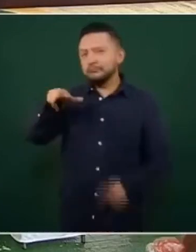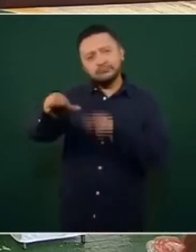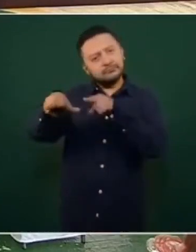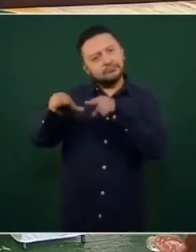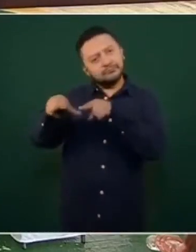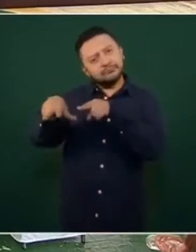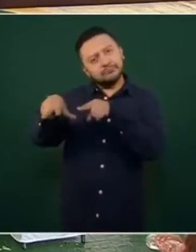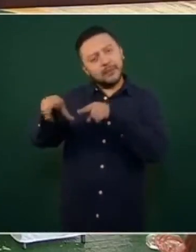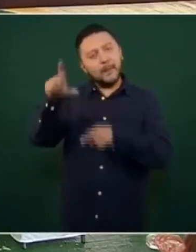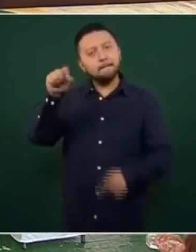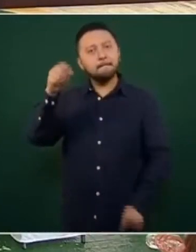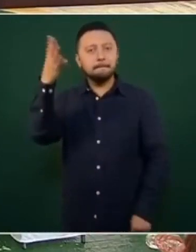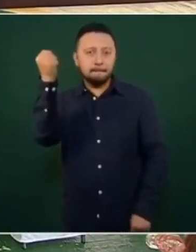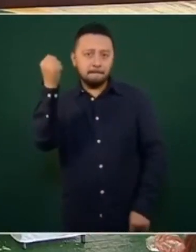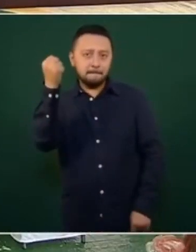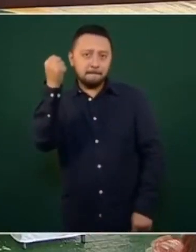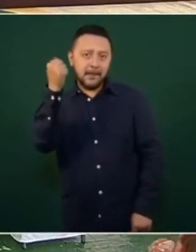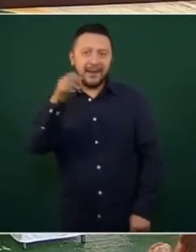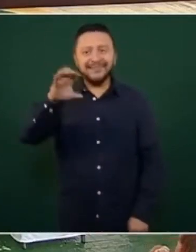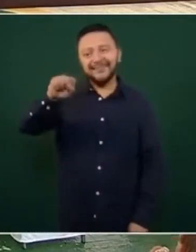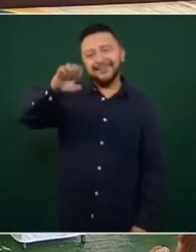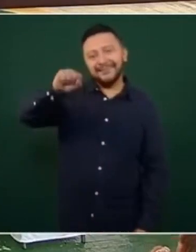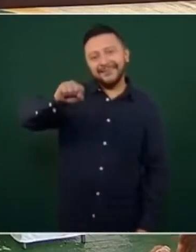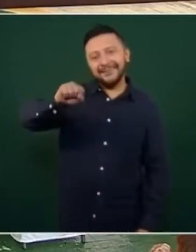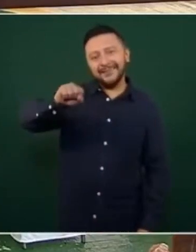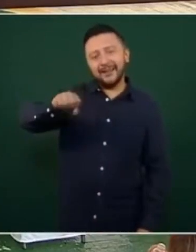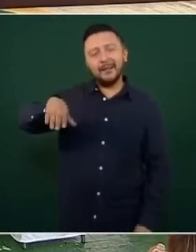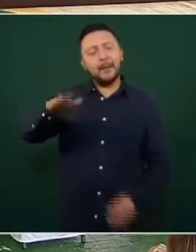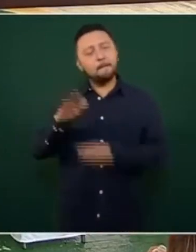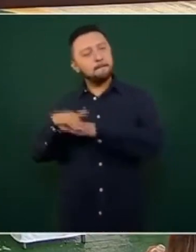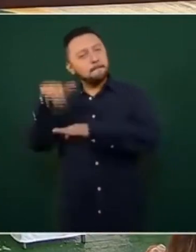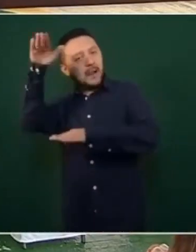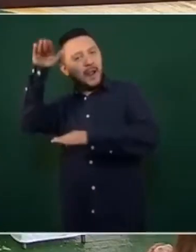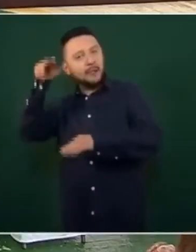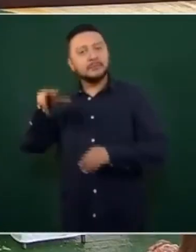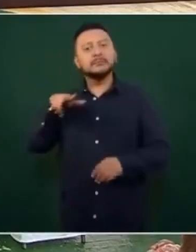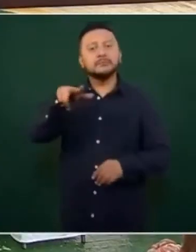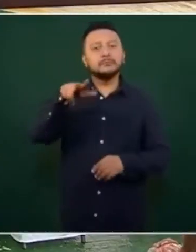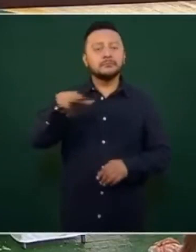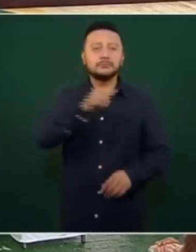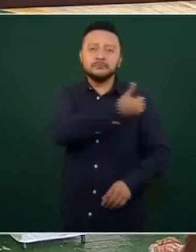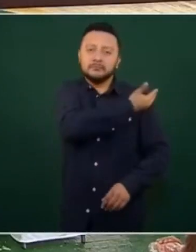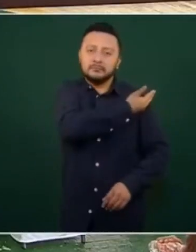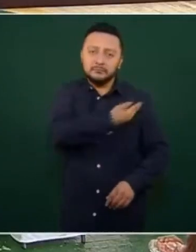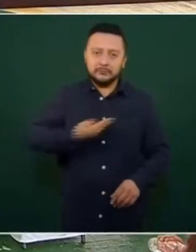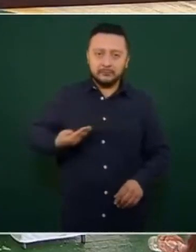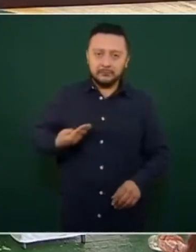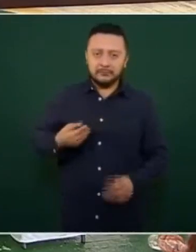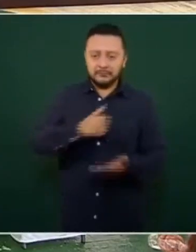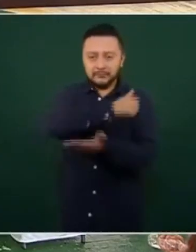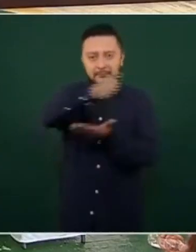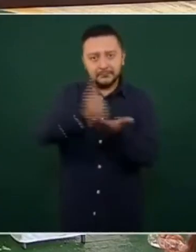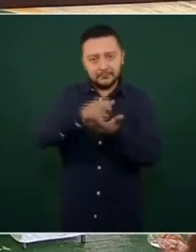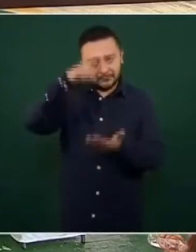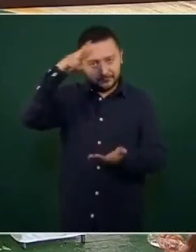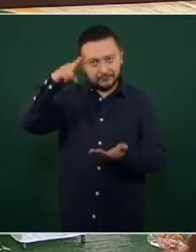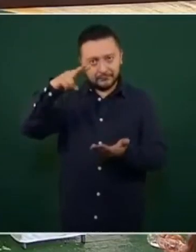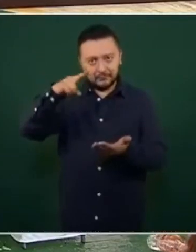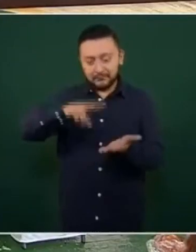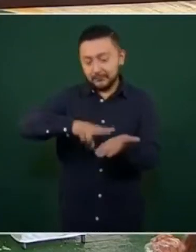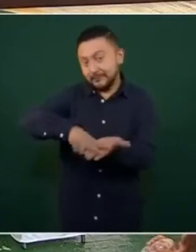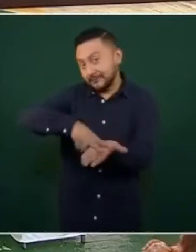hasta 60 y más, las 16 alcaldías de la Ciudad de México, todas en verde, ya con 18